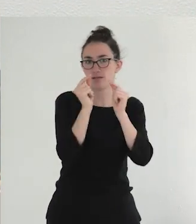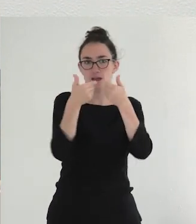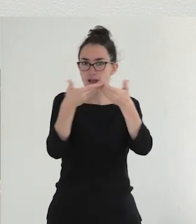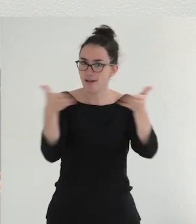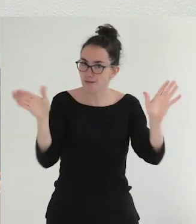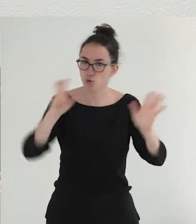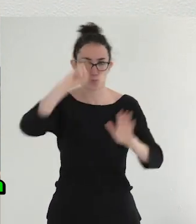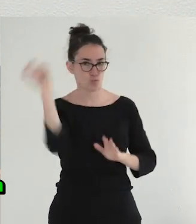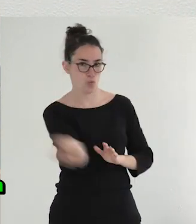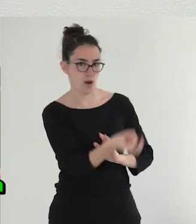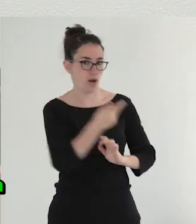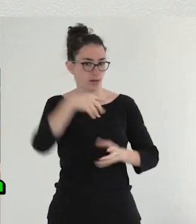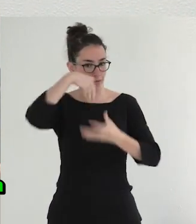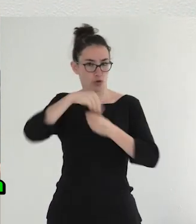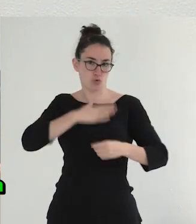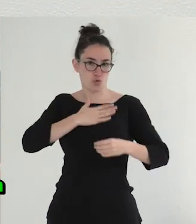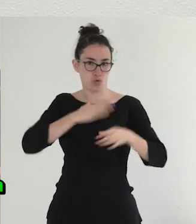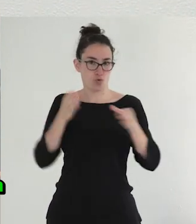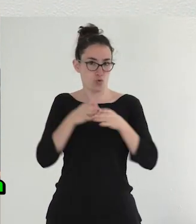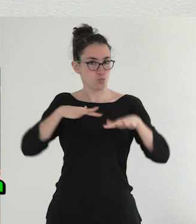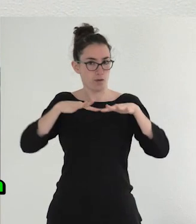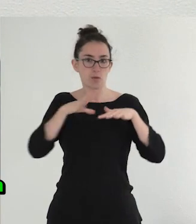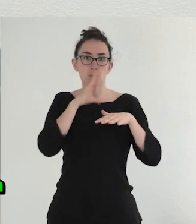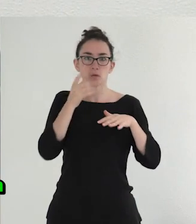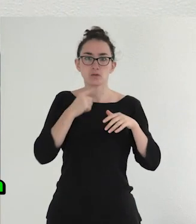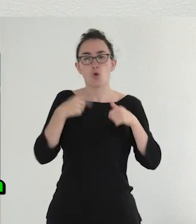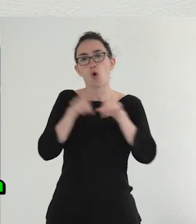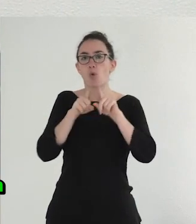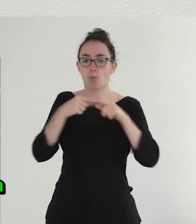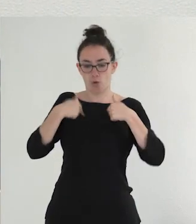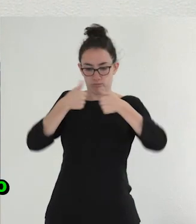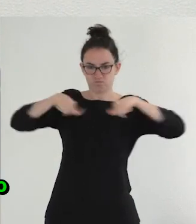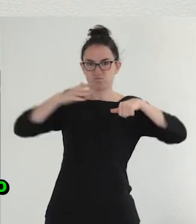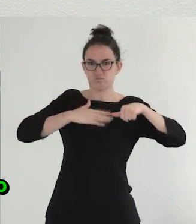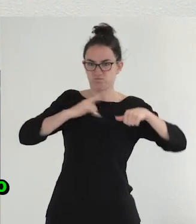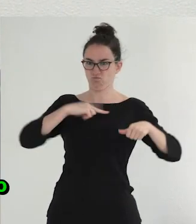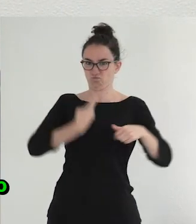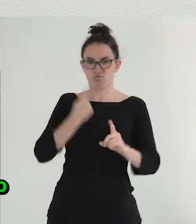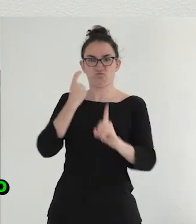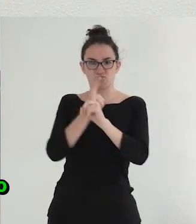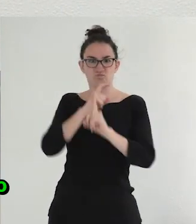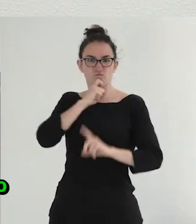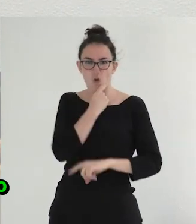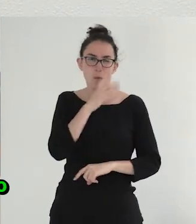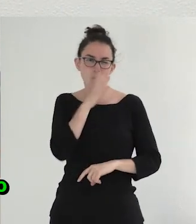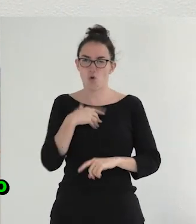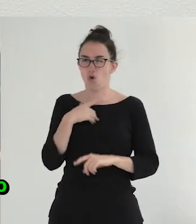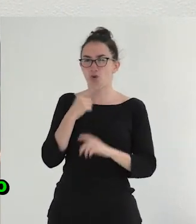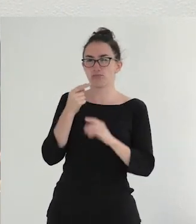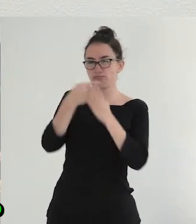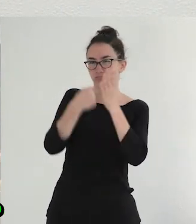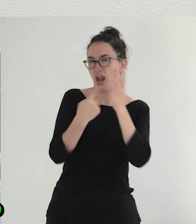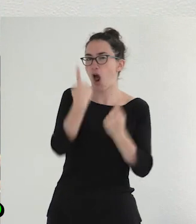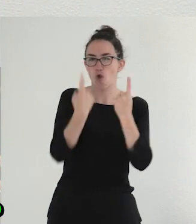movimientos y que no nos arrojemos la etiqueta de transfobia gratuitamente simplemente porque no estamos de acuerdo en un argumento político.